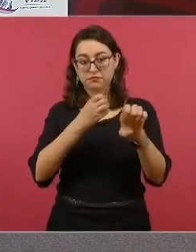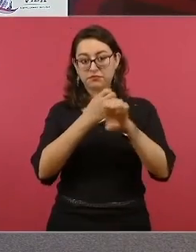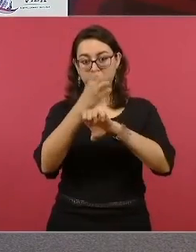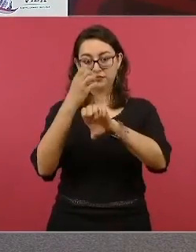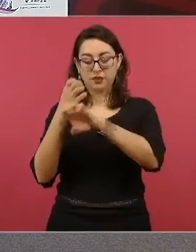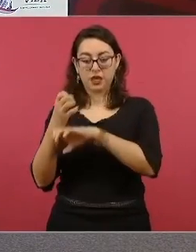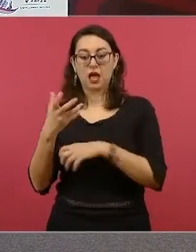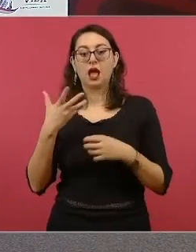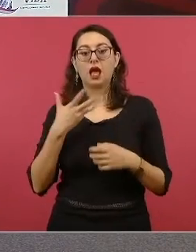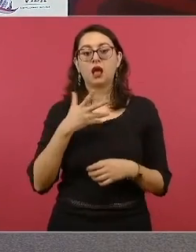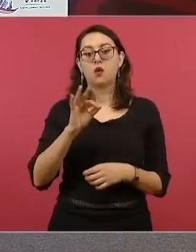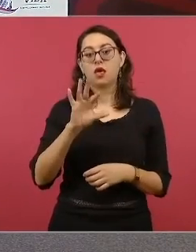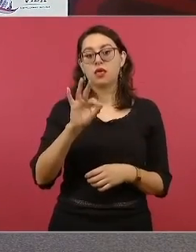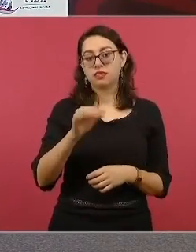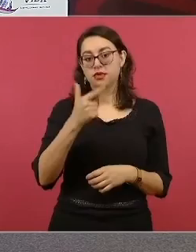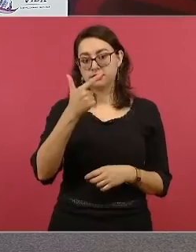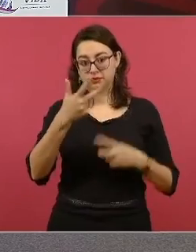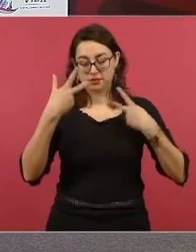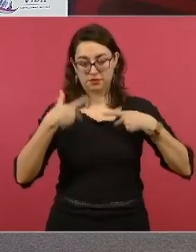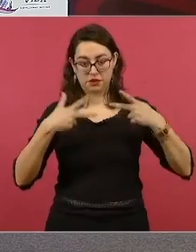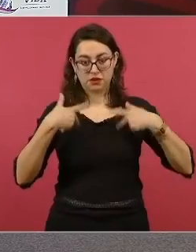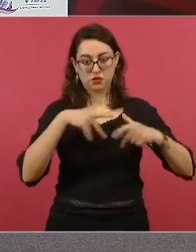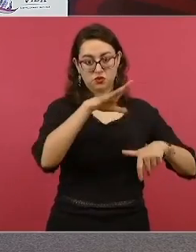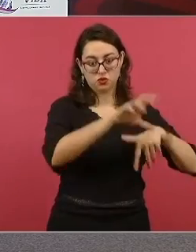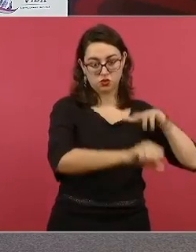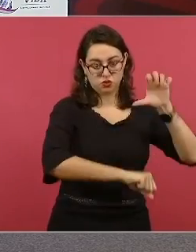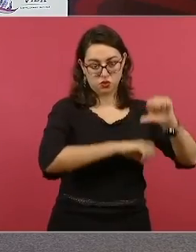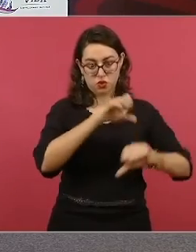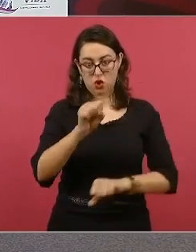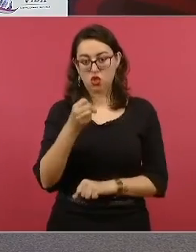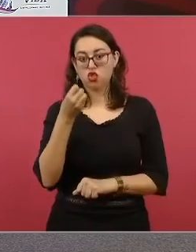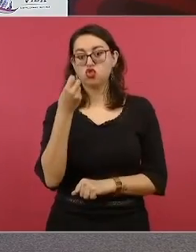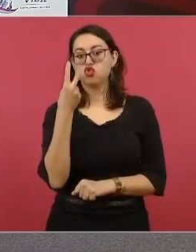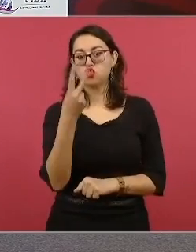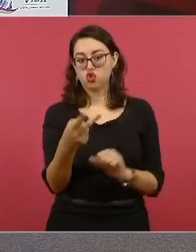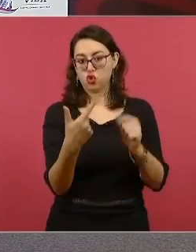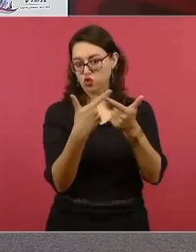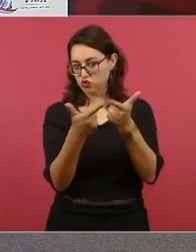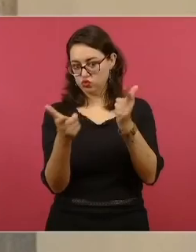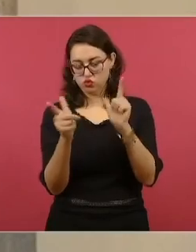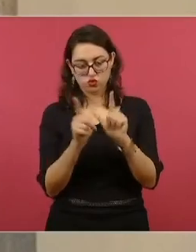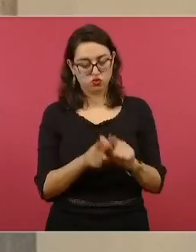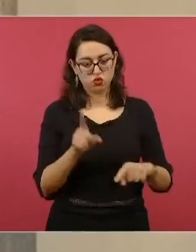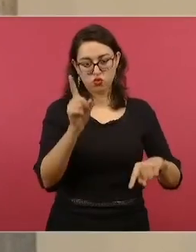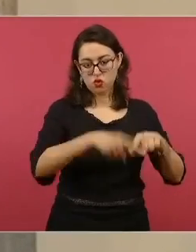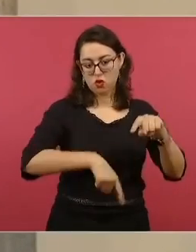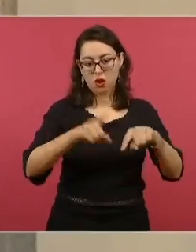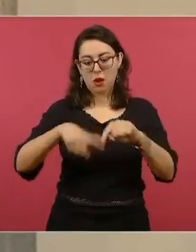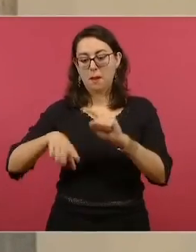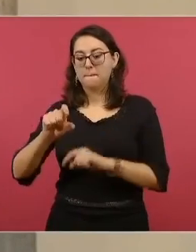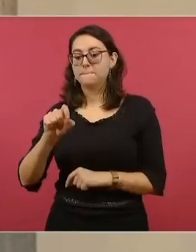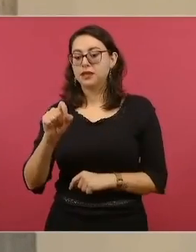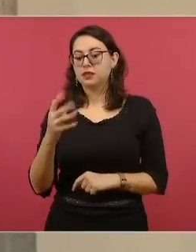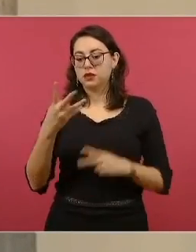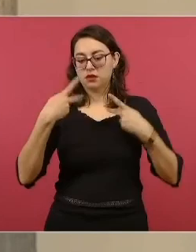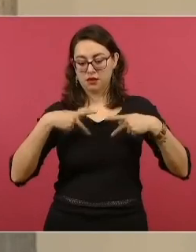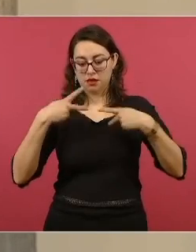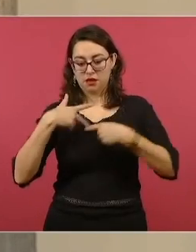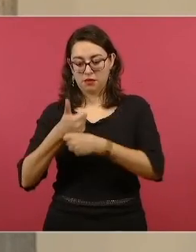personas detenidas por secuestro, dos bandas desarticuladas y 24 víctimas rescatadas. Adelante.